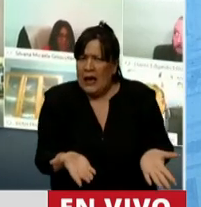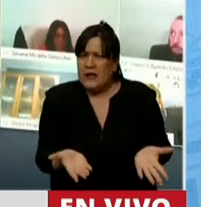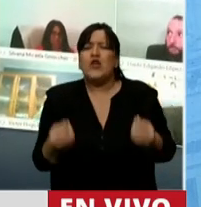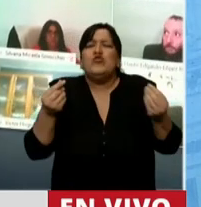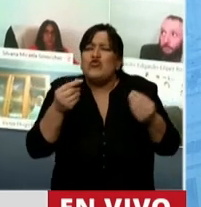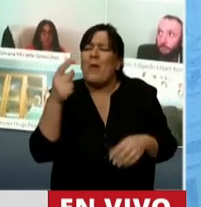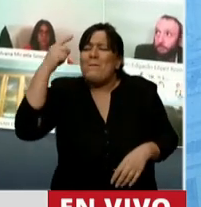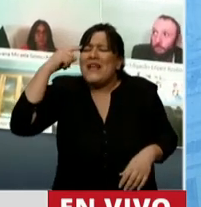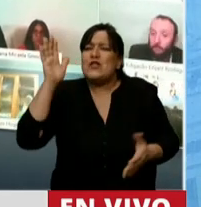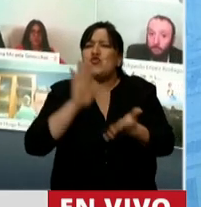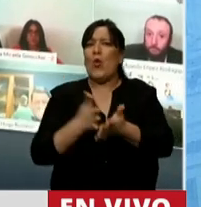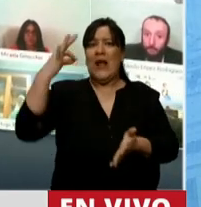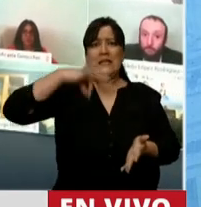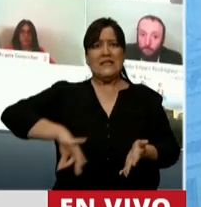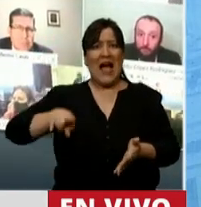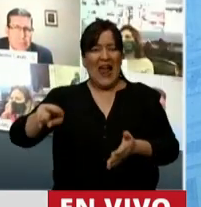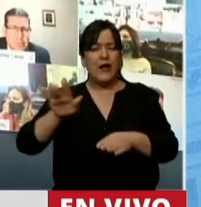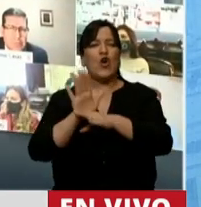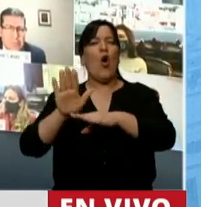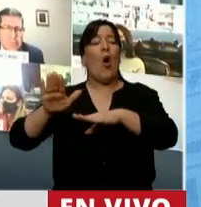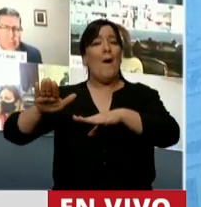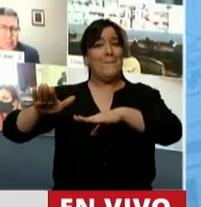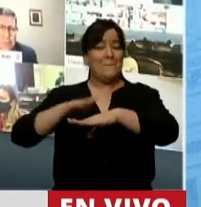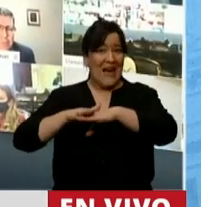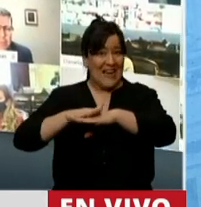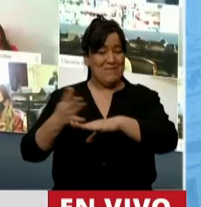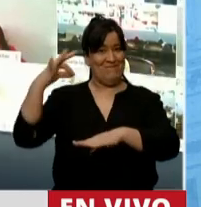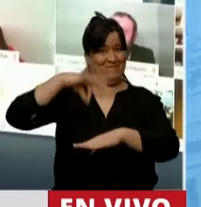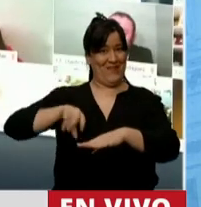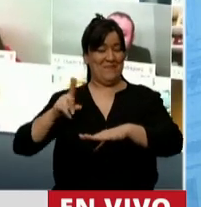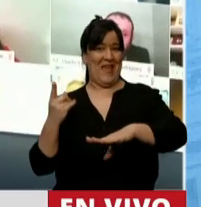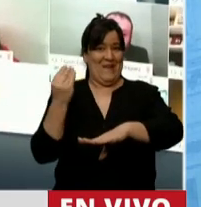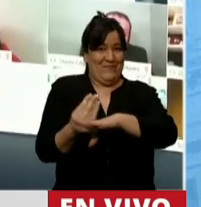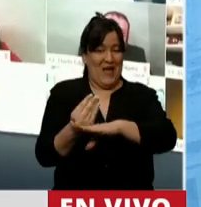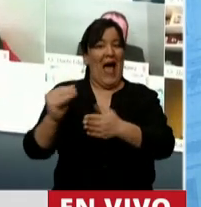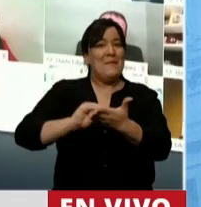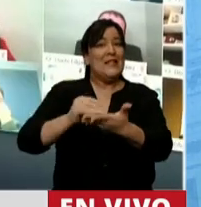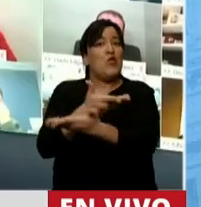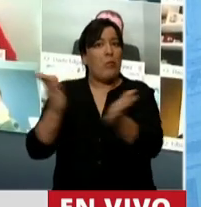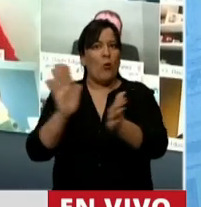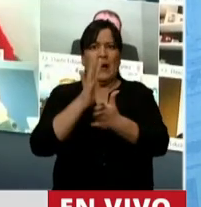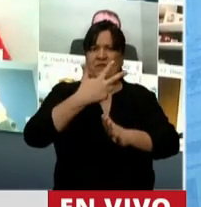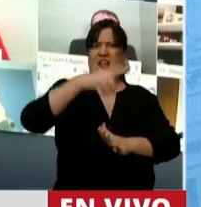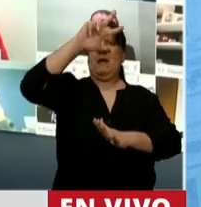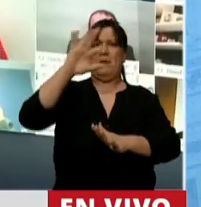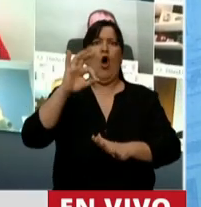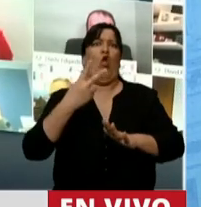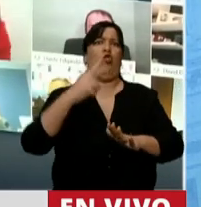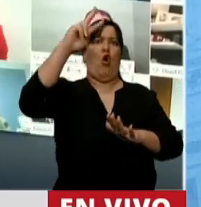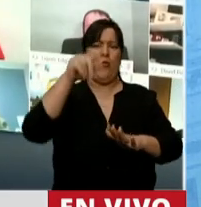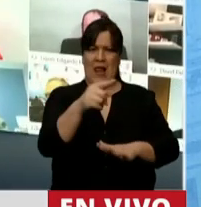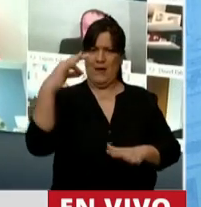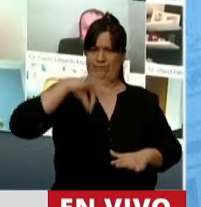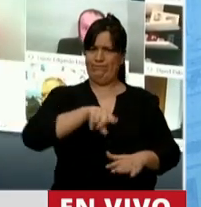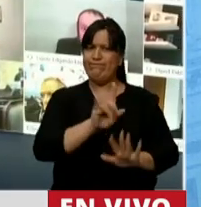triplican el salario de ingreso a la administración pública, en los que duplican el salario,